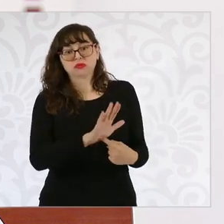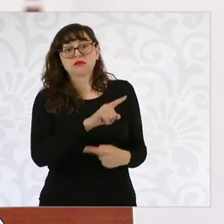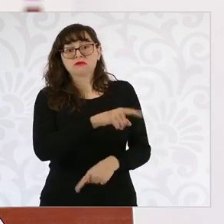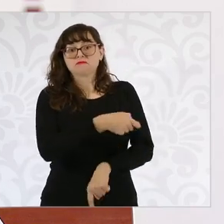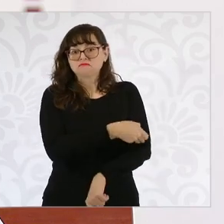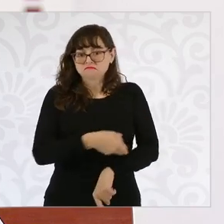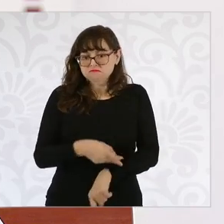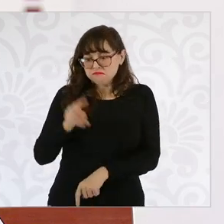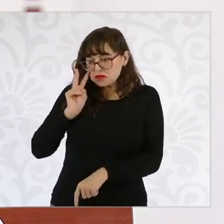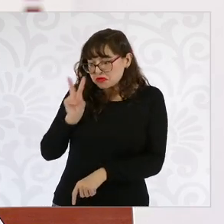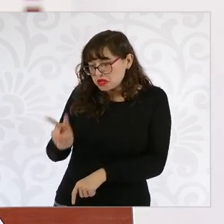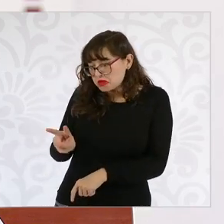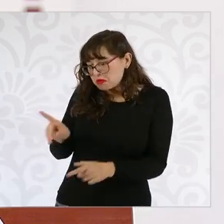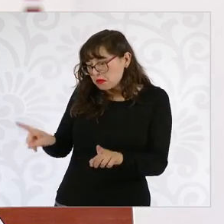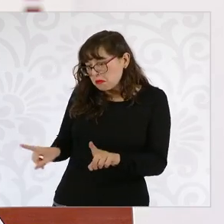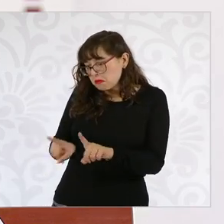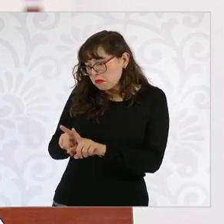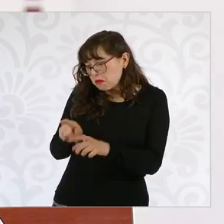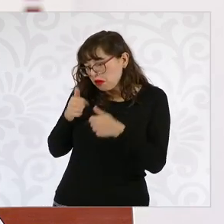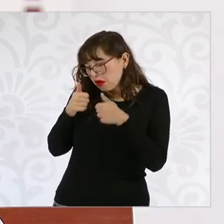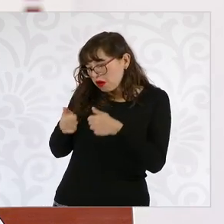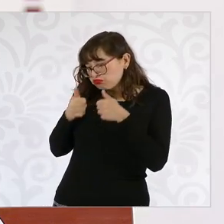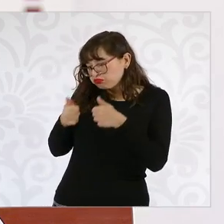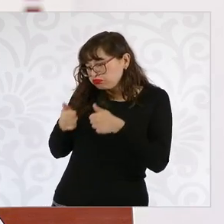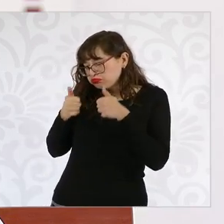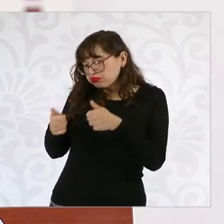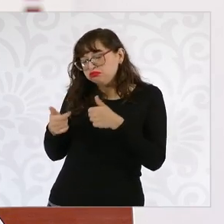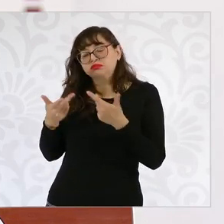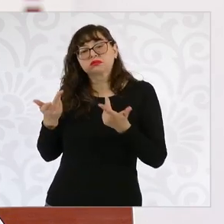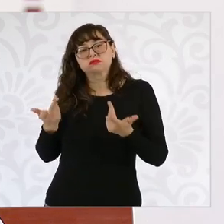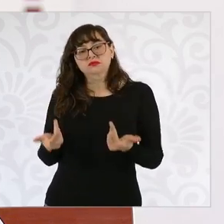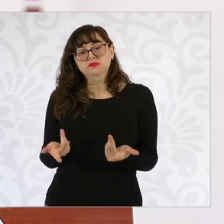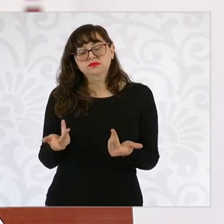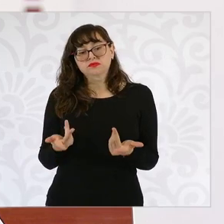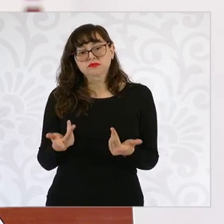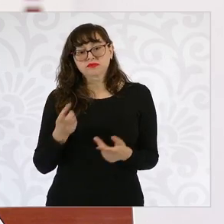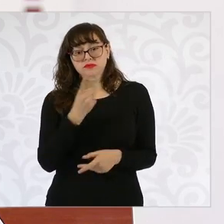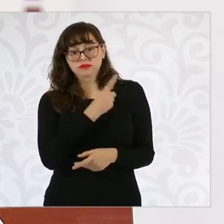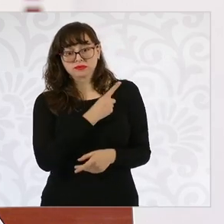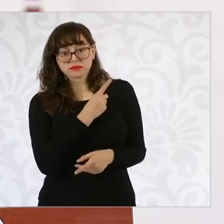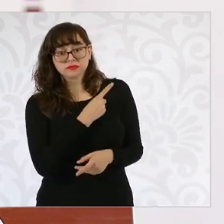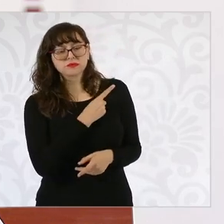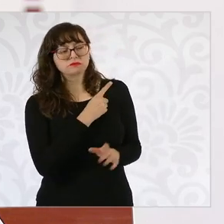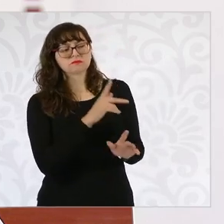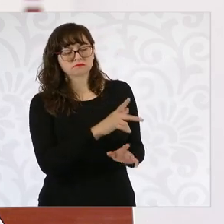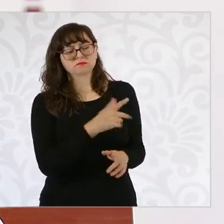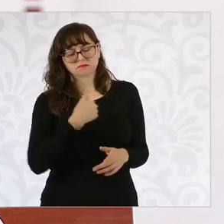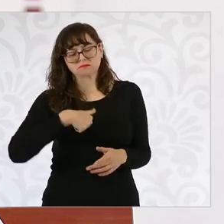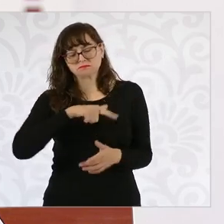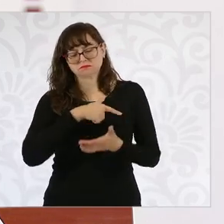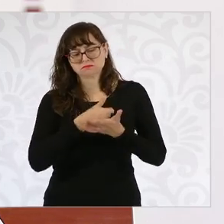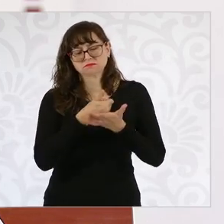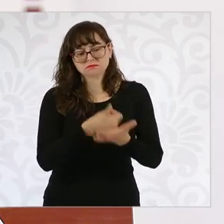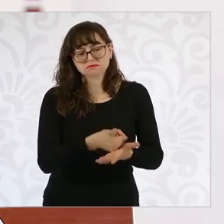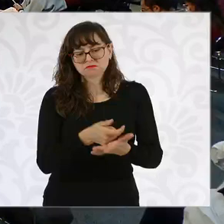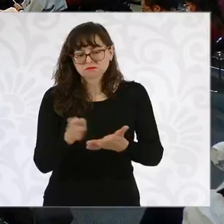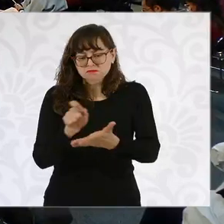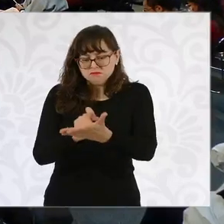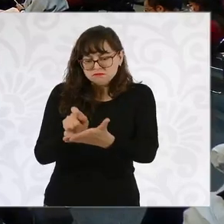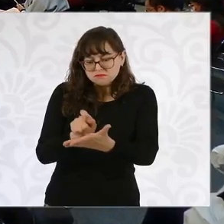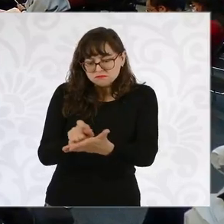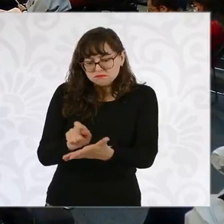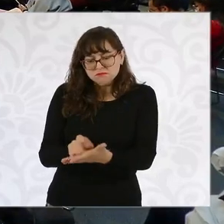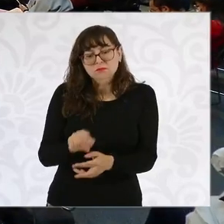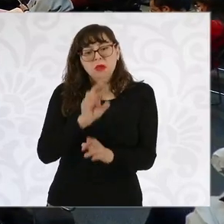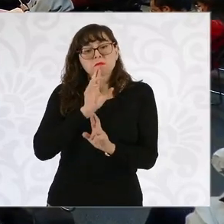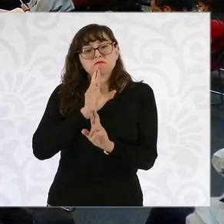familia apoyando las respuestas y quienes están solos nosotros también les auxiliamos en poder